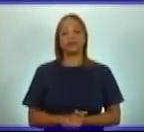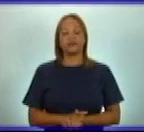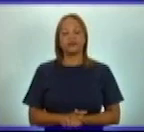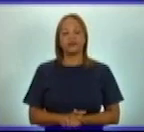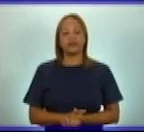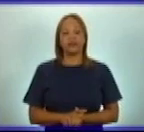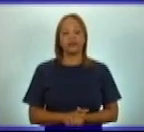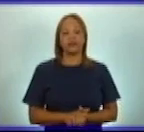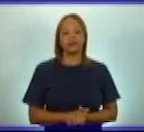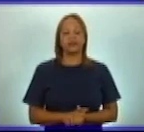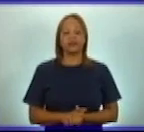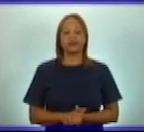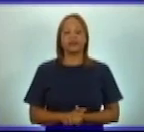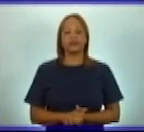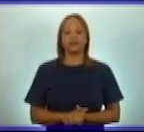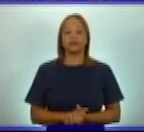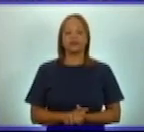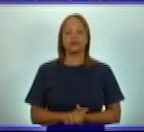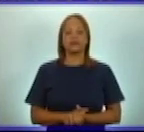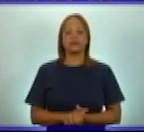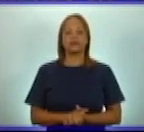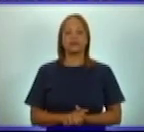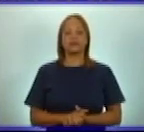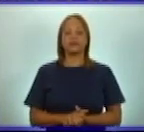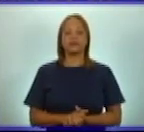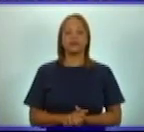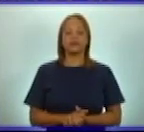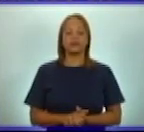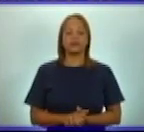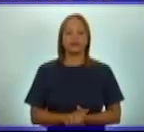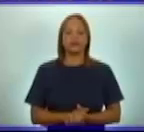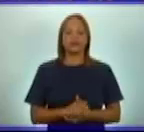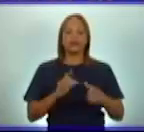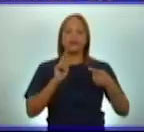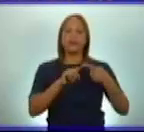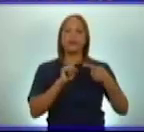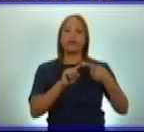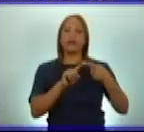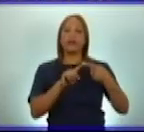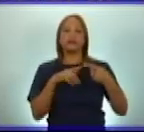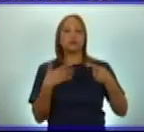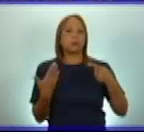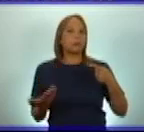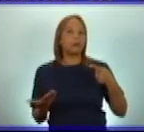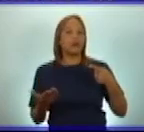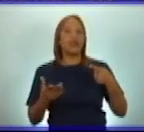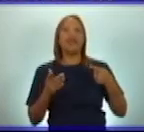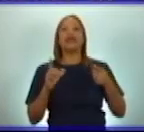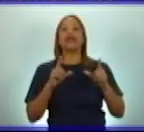Las primeras son de su libro de texto,